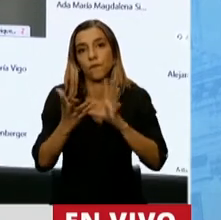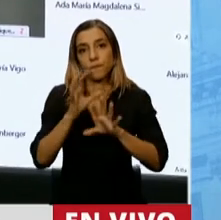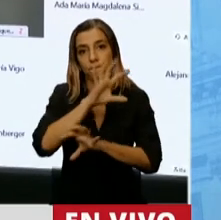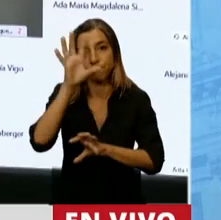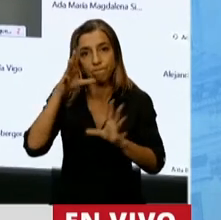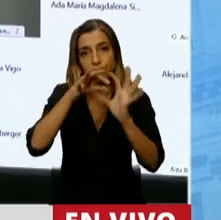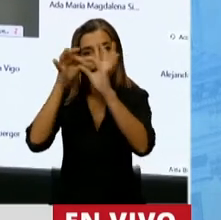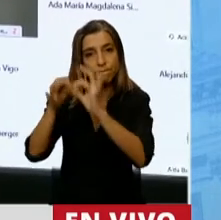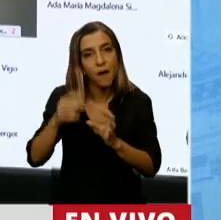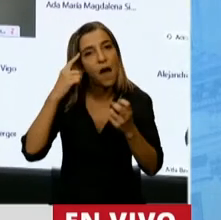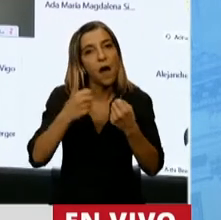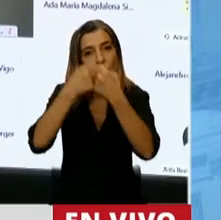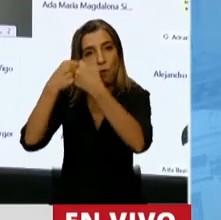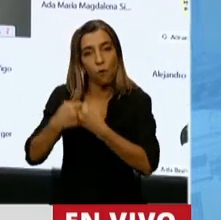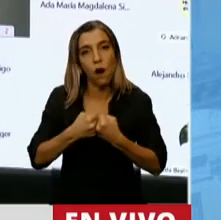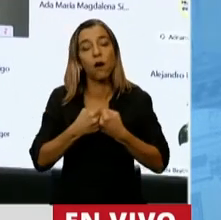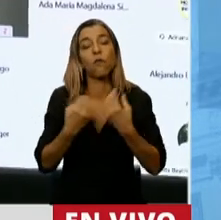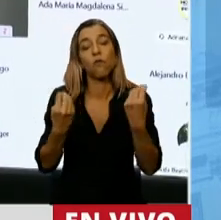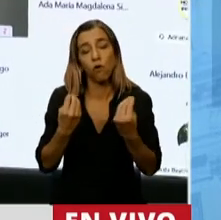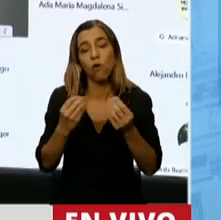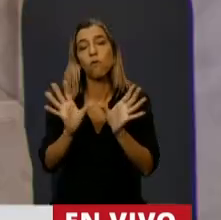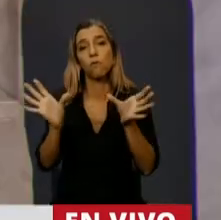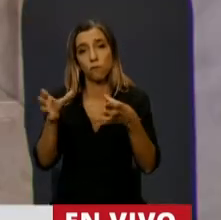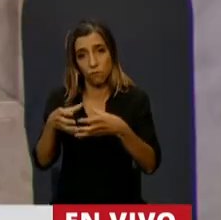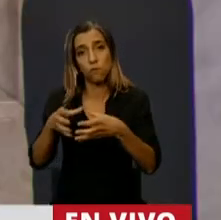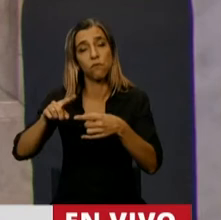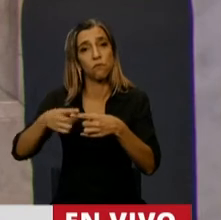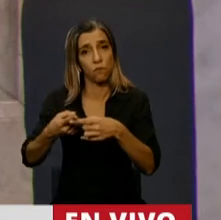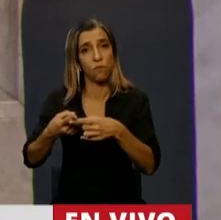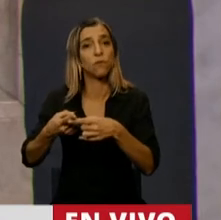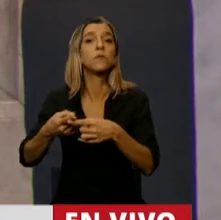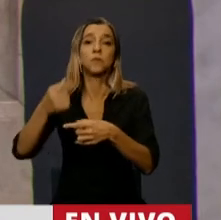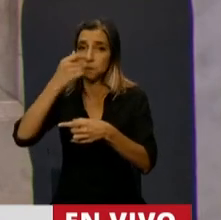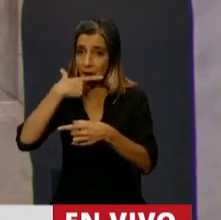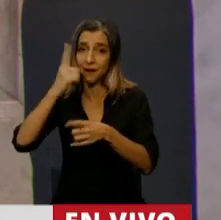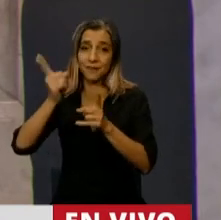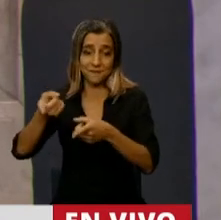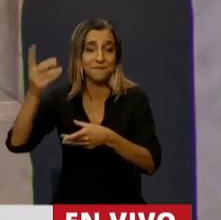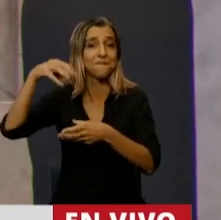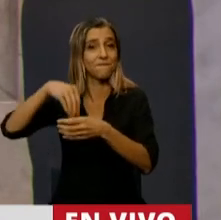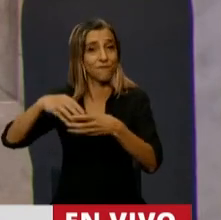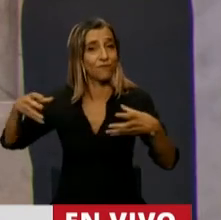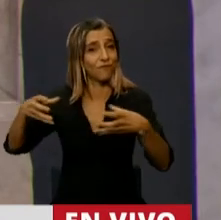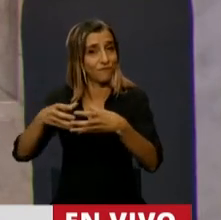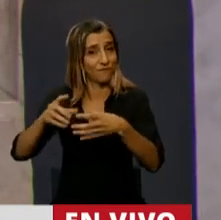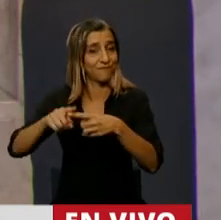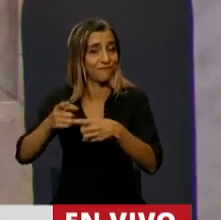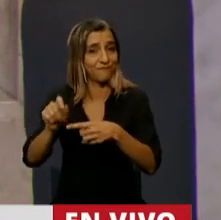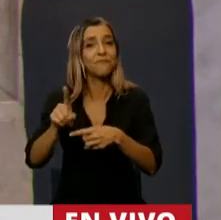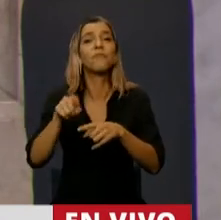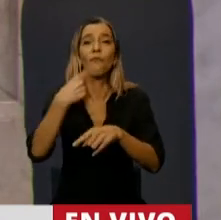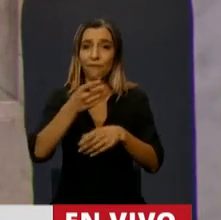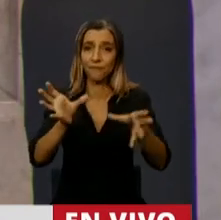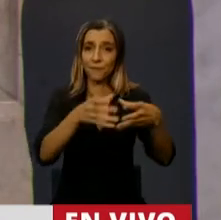incluiría no sólo a Macri y su fuerza política, sino además a los grandes